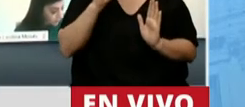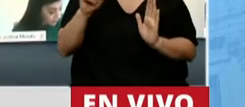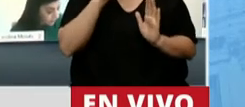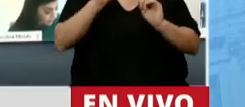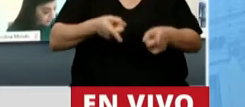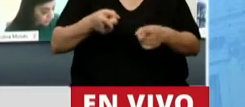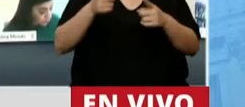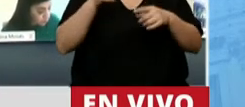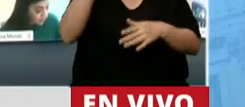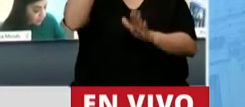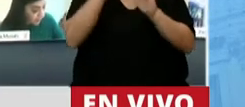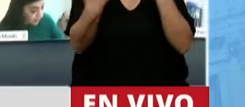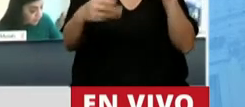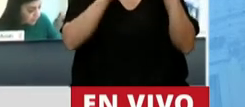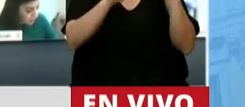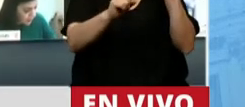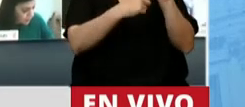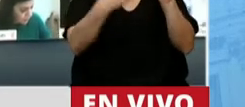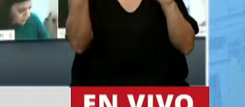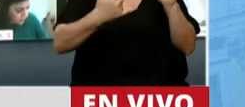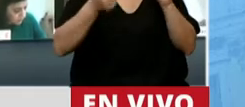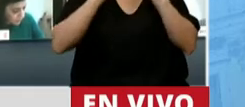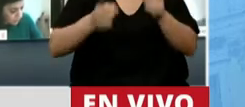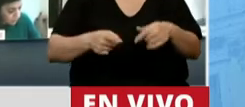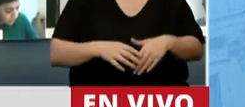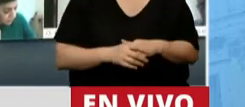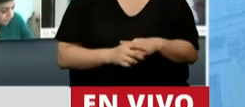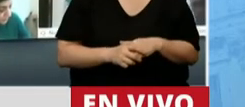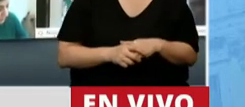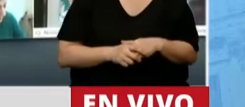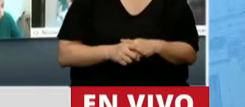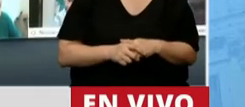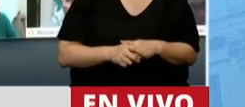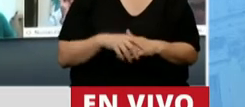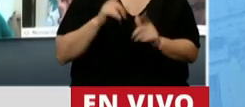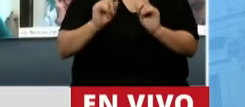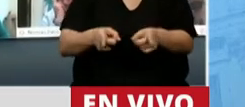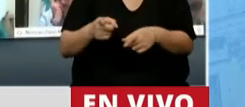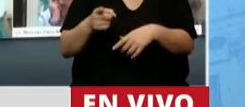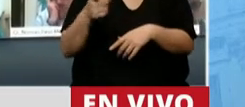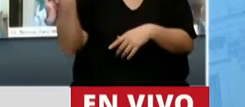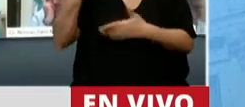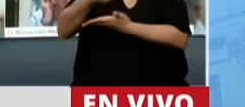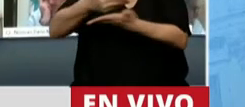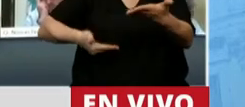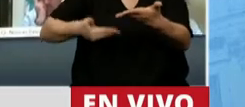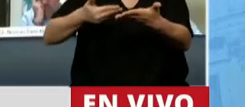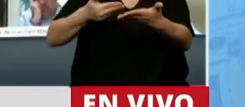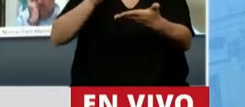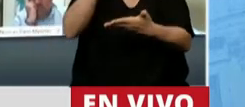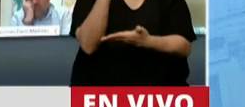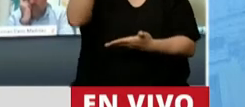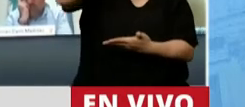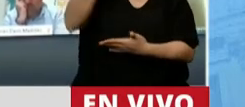Nacional. Tenemos el DNU